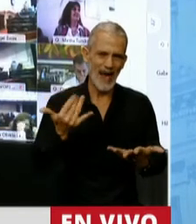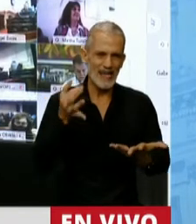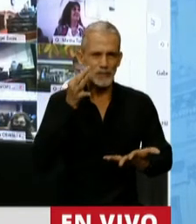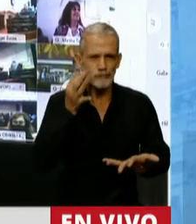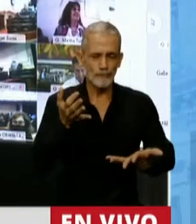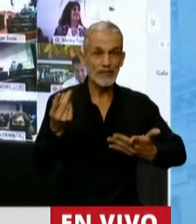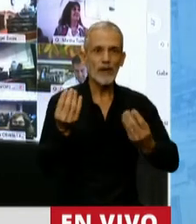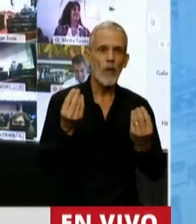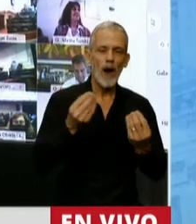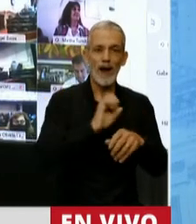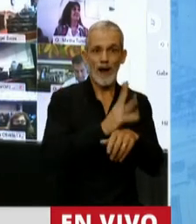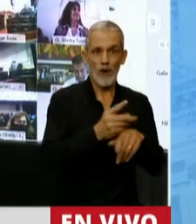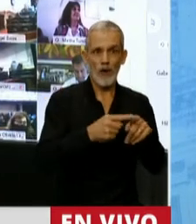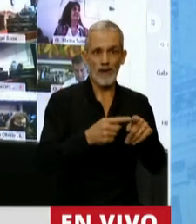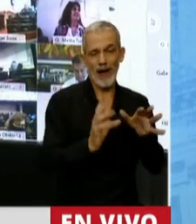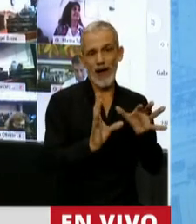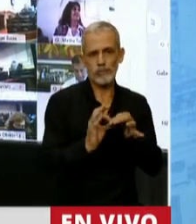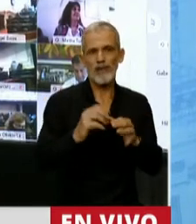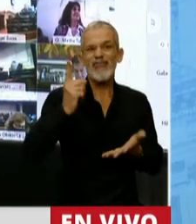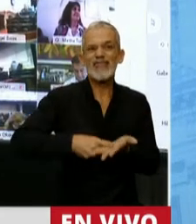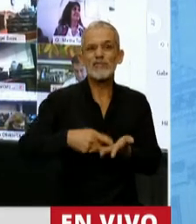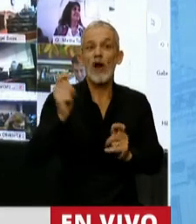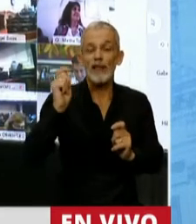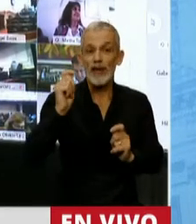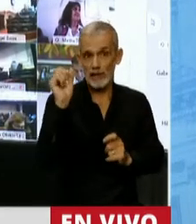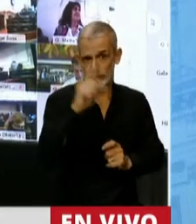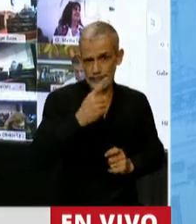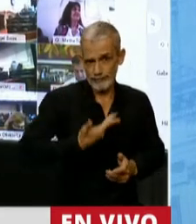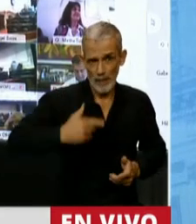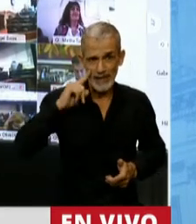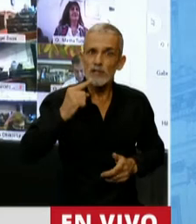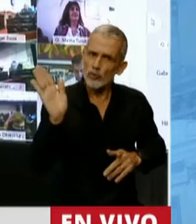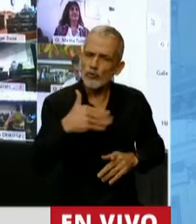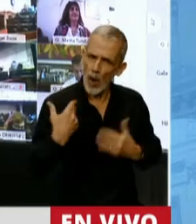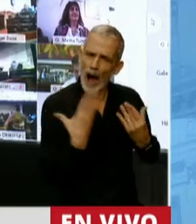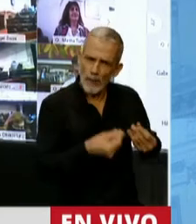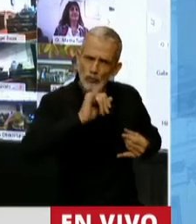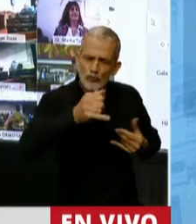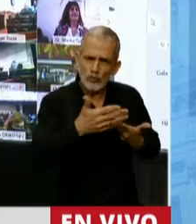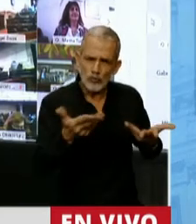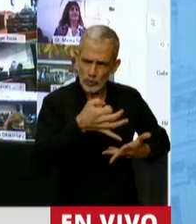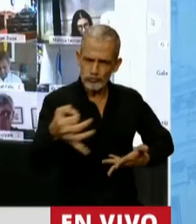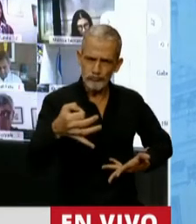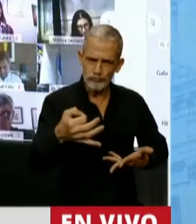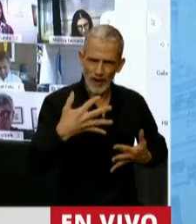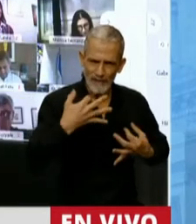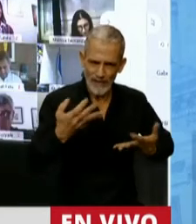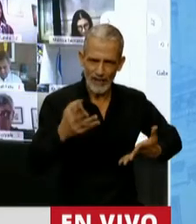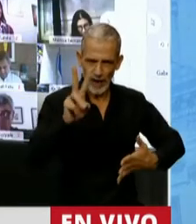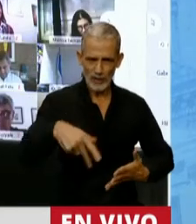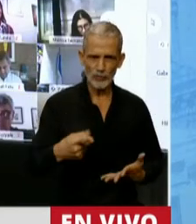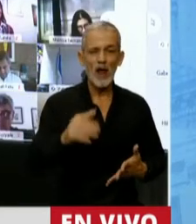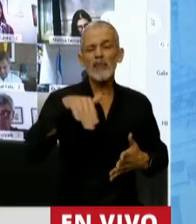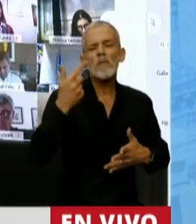los efectos colaterales de la decisión que se tomó, repito, con el acompañamiento prácticamente de todo el arco político.